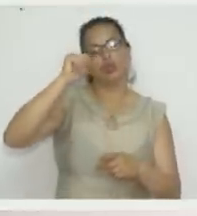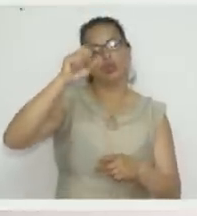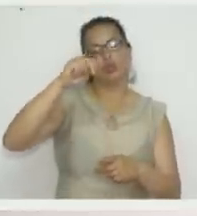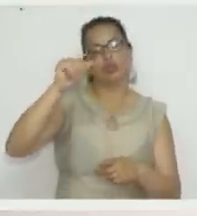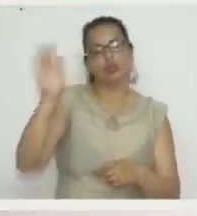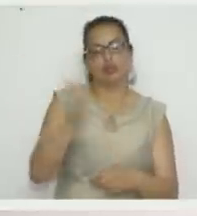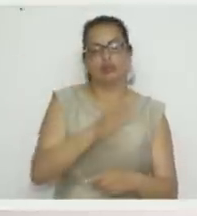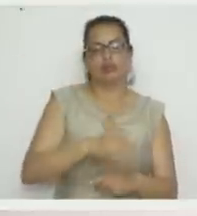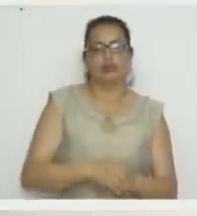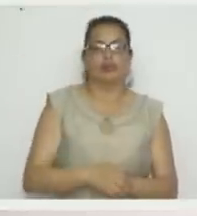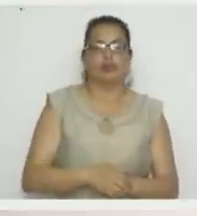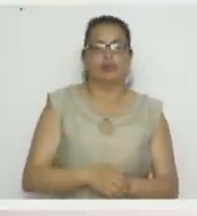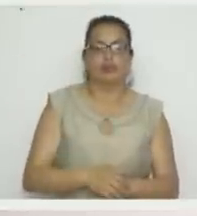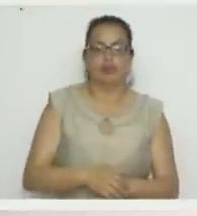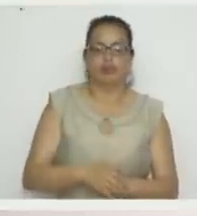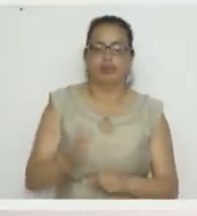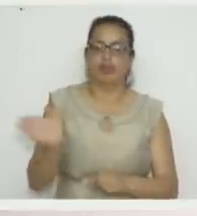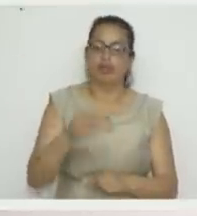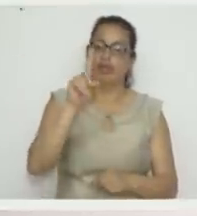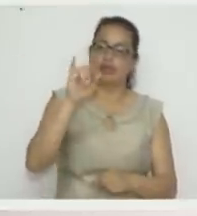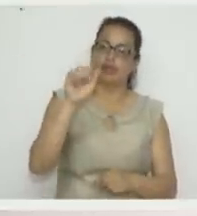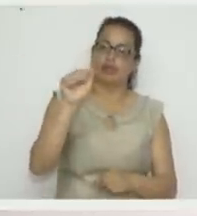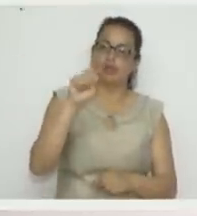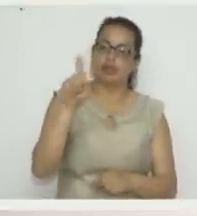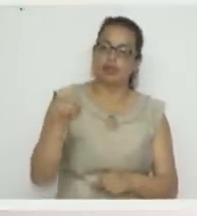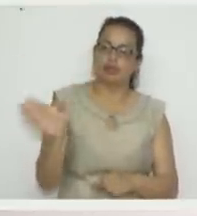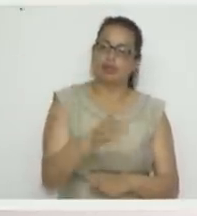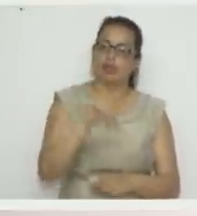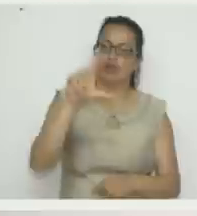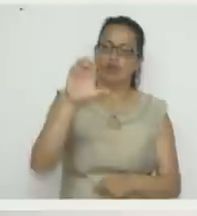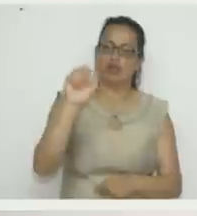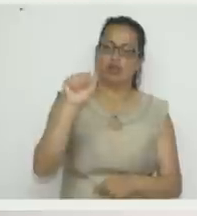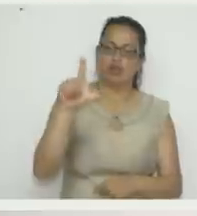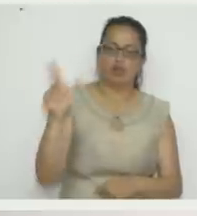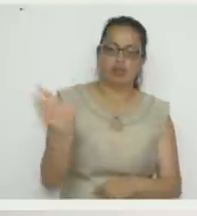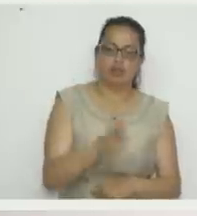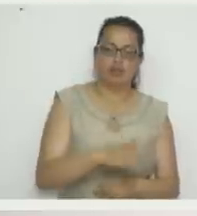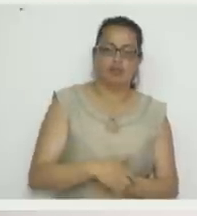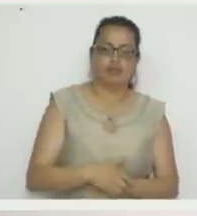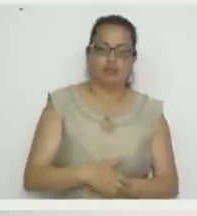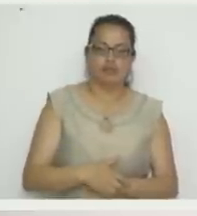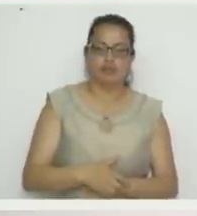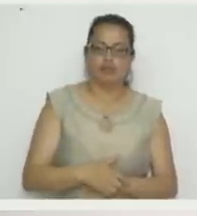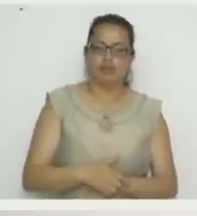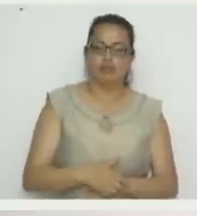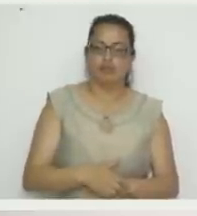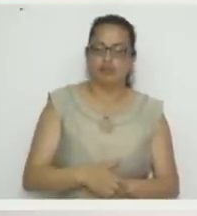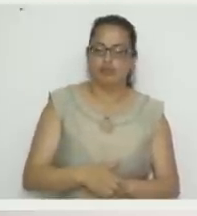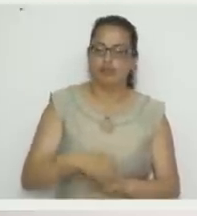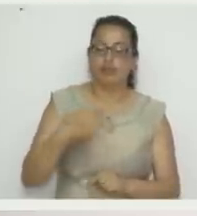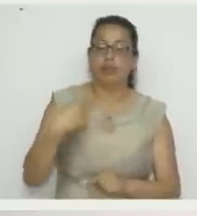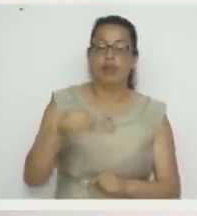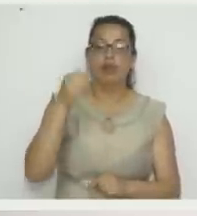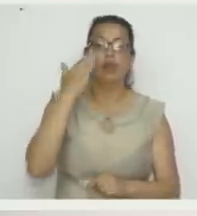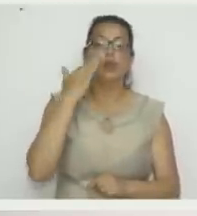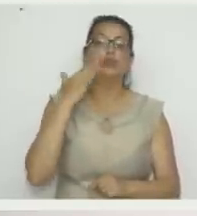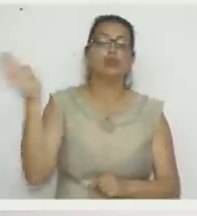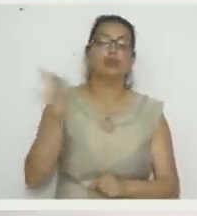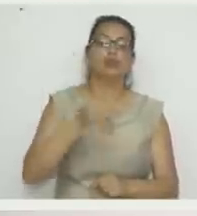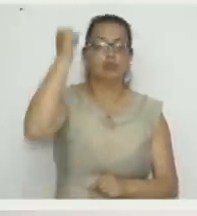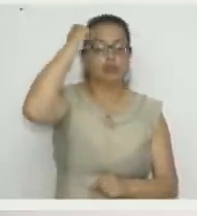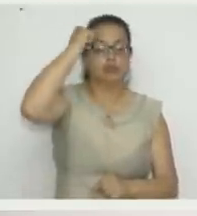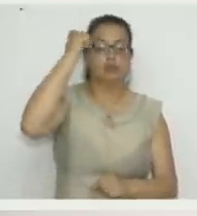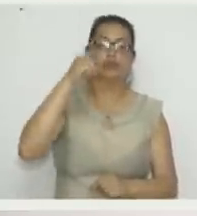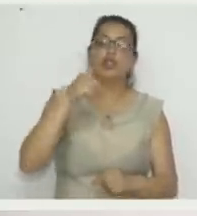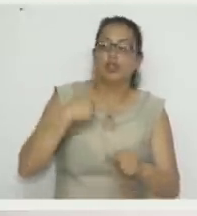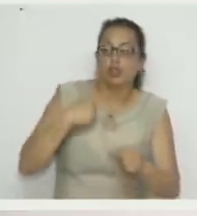Díaz Leal. Díaz Leal. Listo. Entonces ya queda escrita, cuando vengan las profesoras, les comento y ella sí,